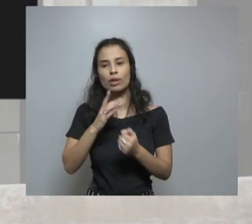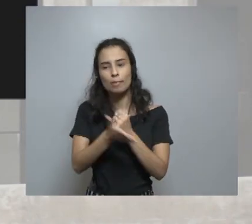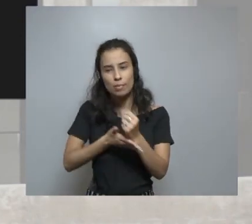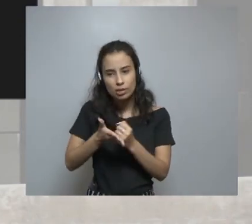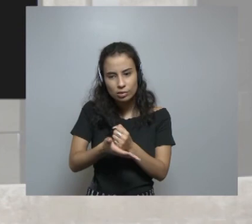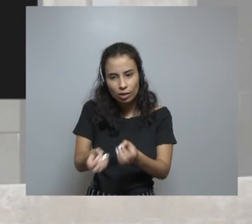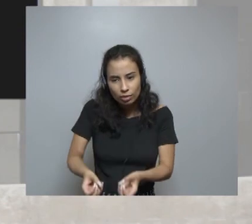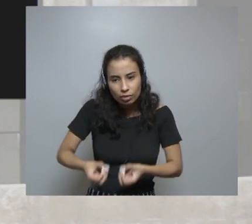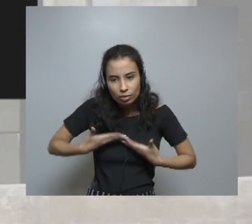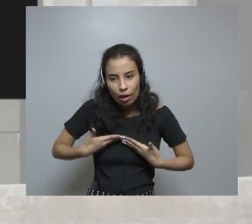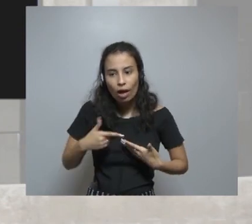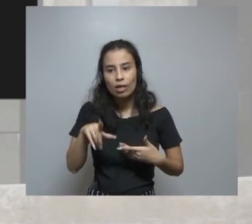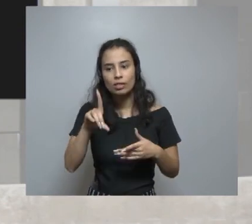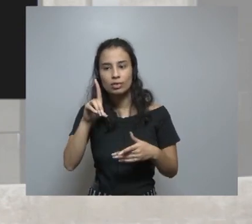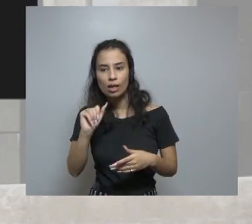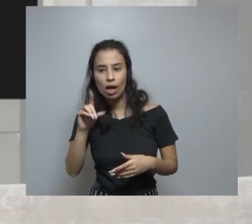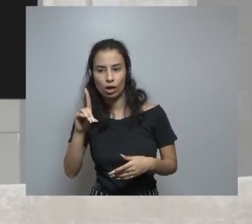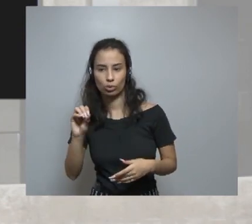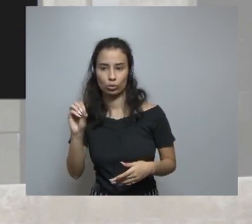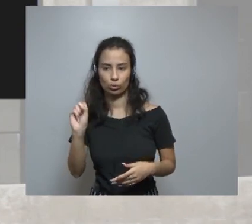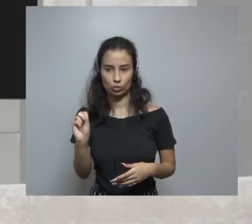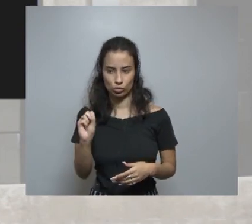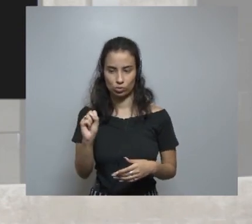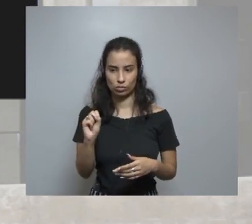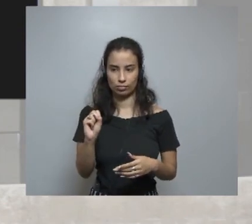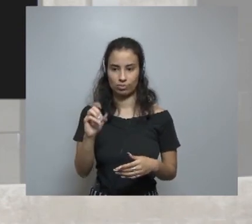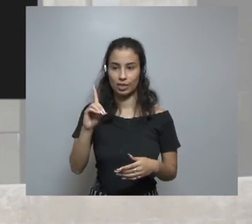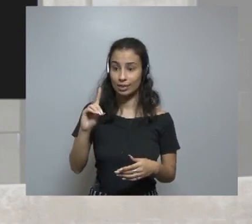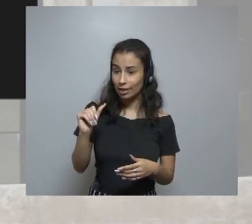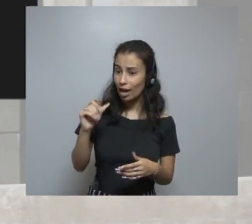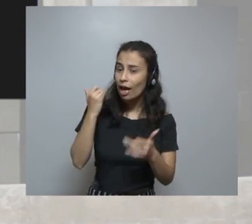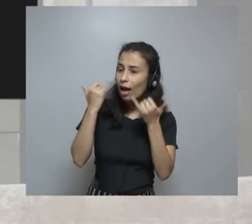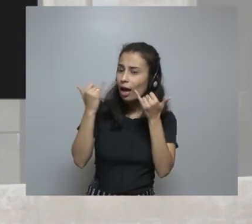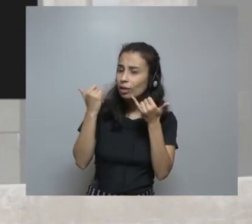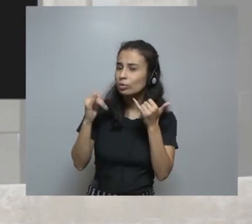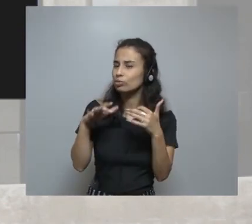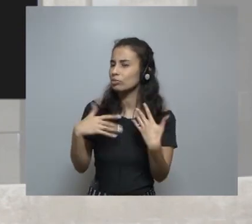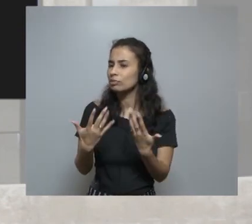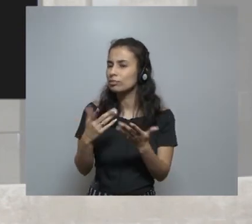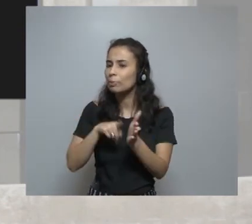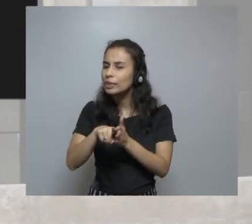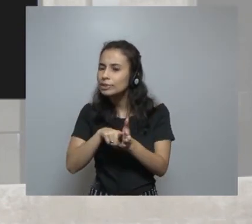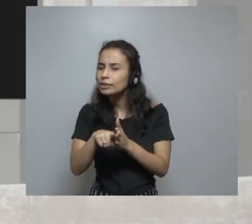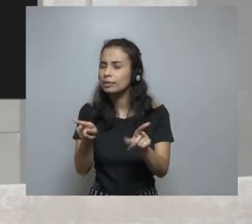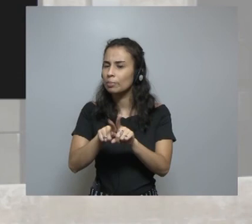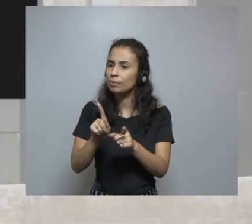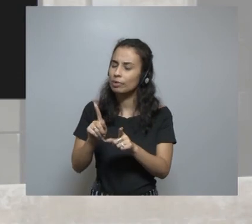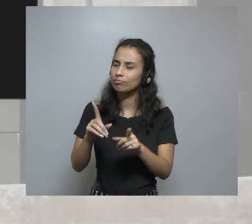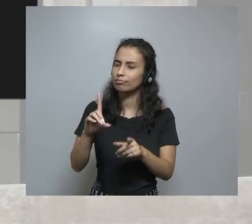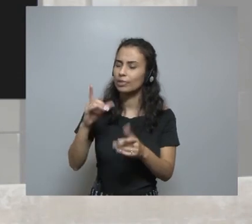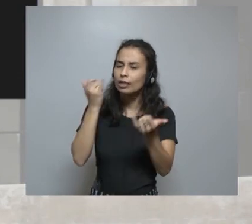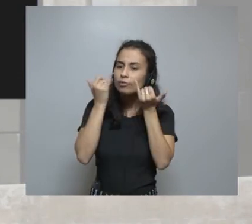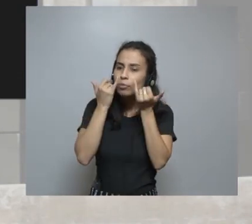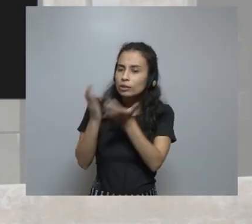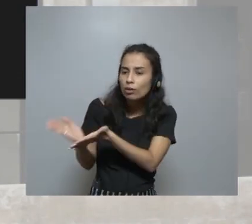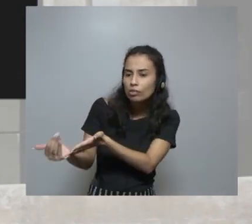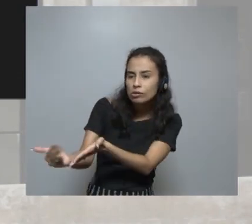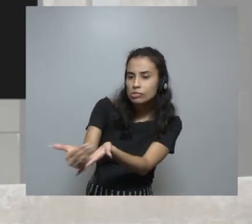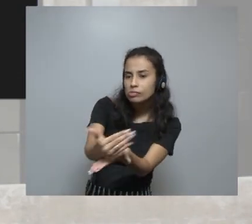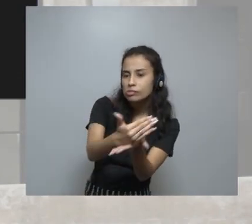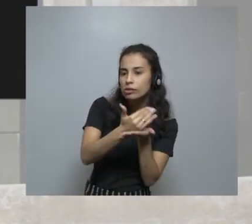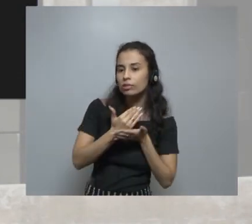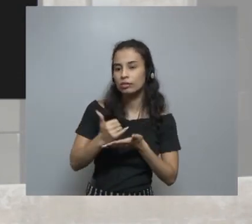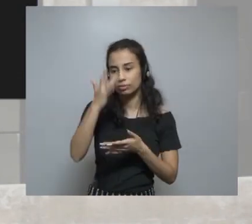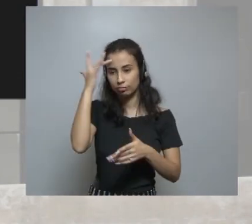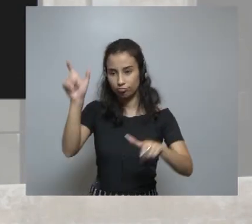basan en datos, datos de encuestas que hacemos, datos recolectados en el uso de nuestras aplicaciones.